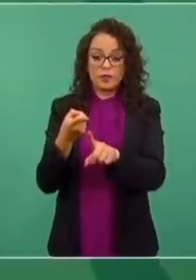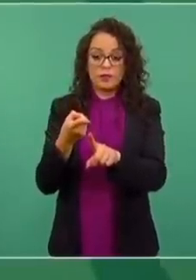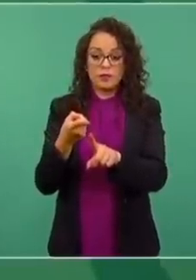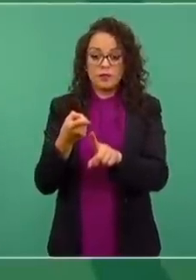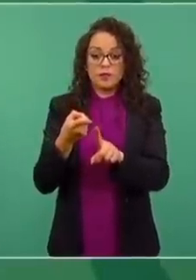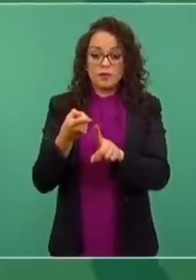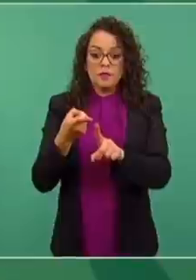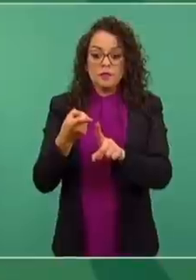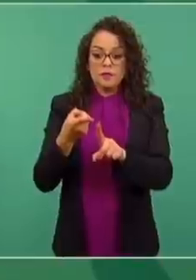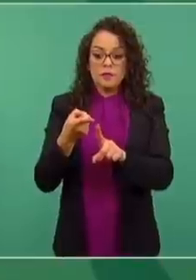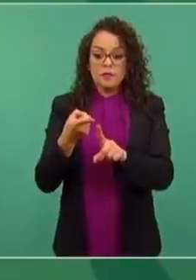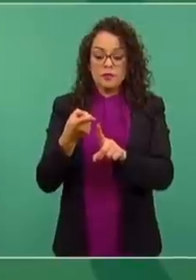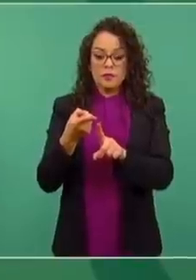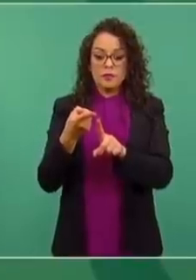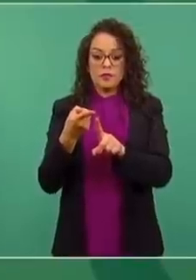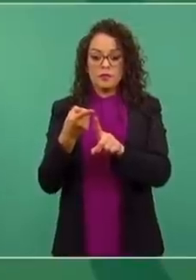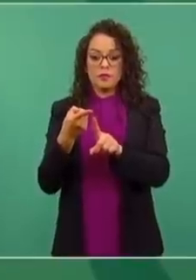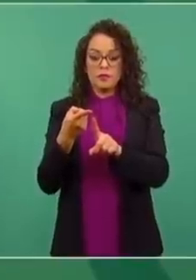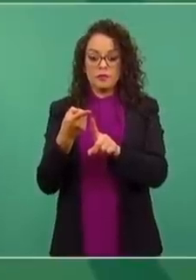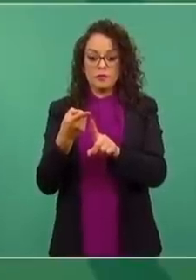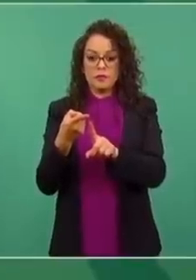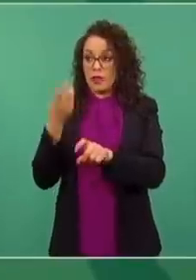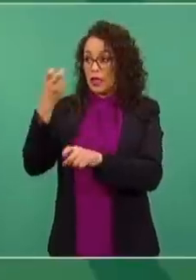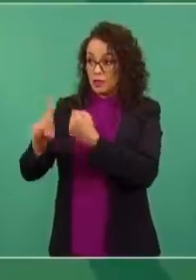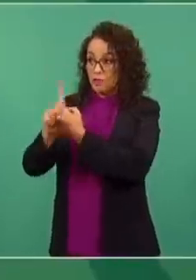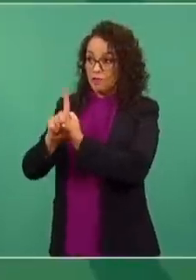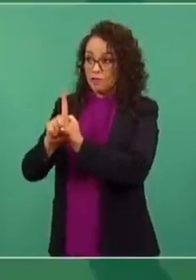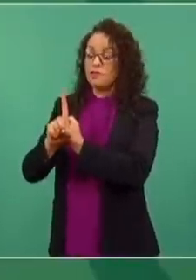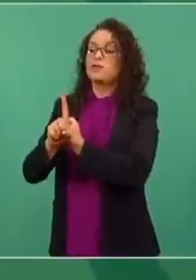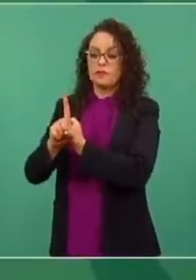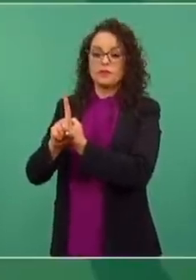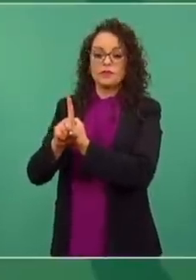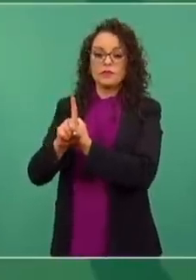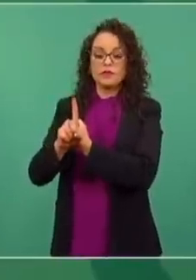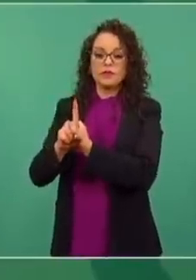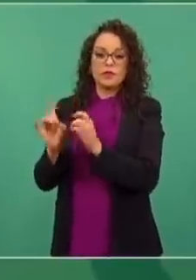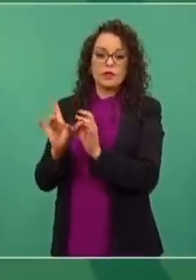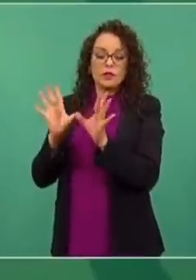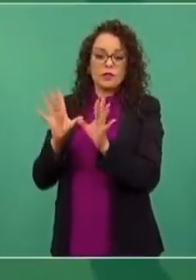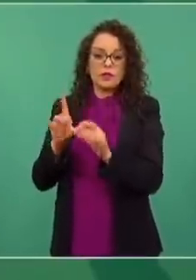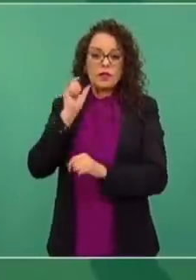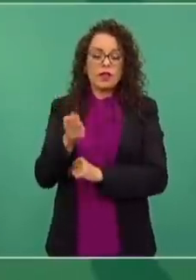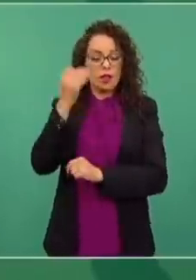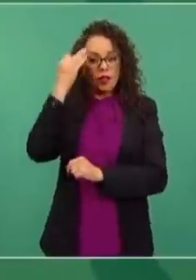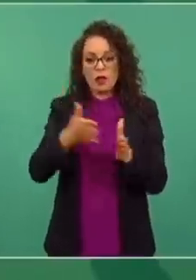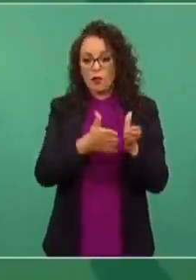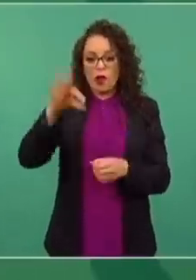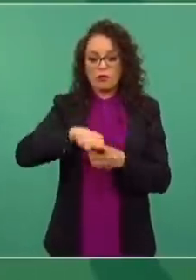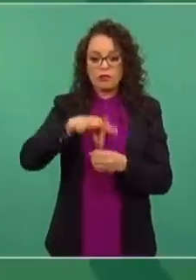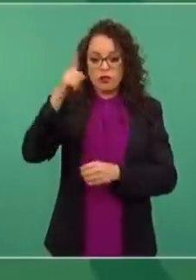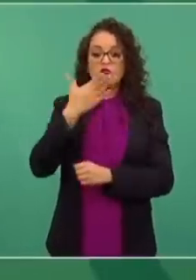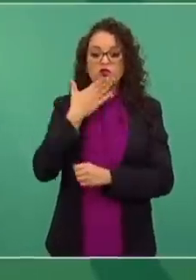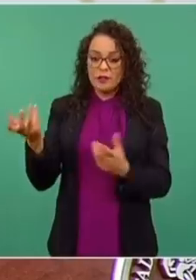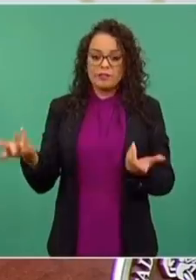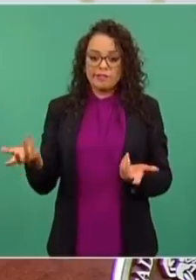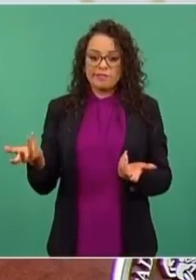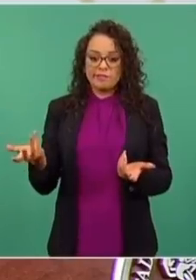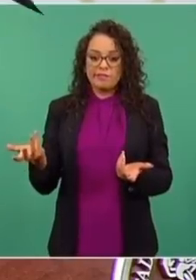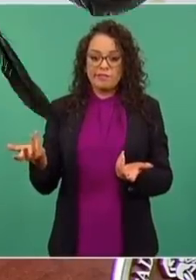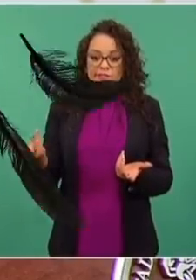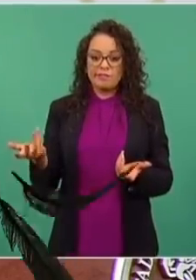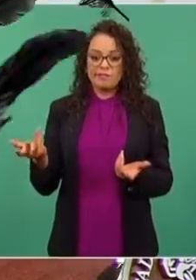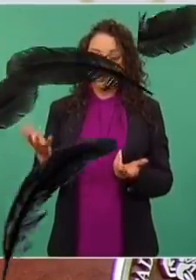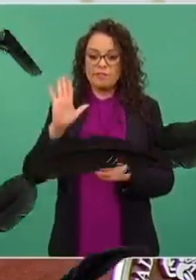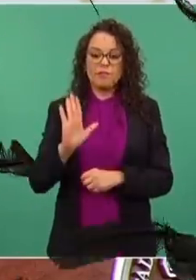se presentó el asunto justo en la víspera de una elección. En Sonora, manipularon el caso, como